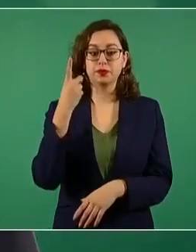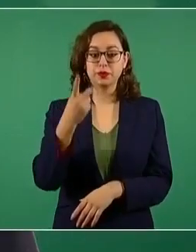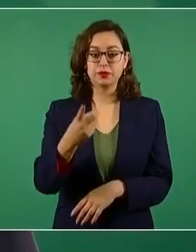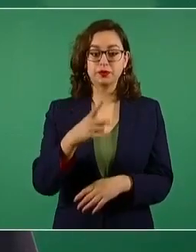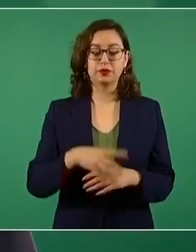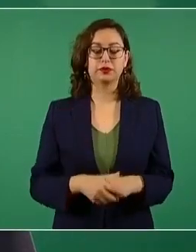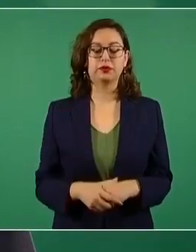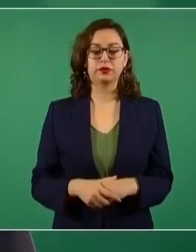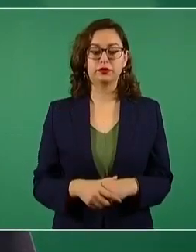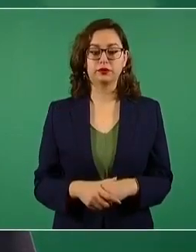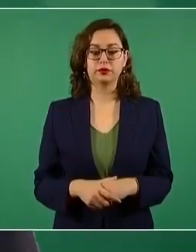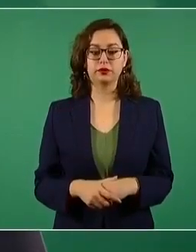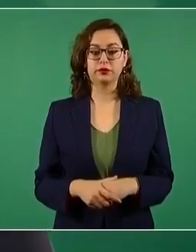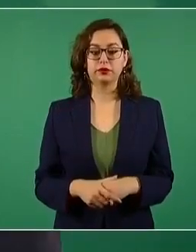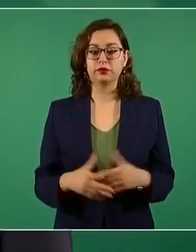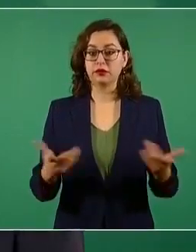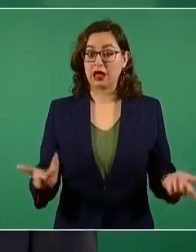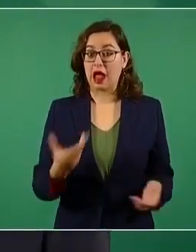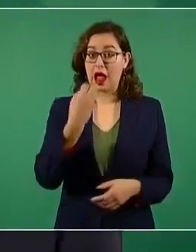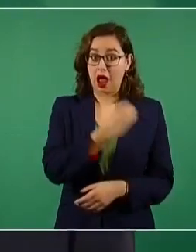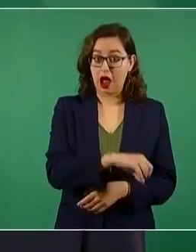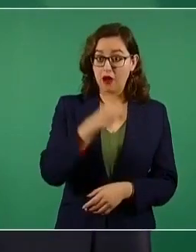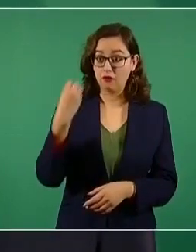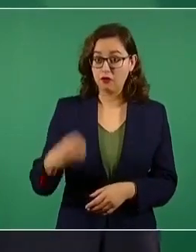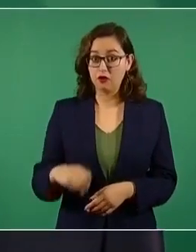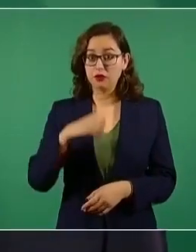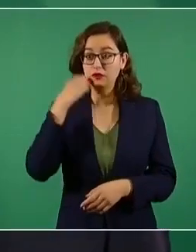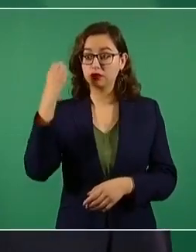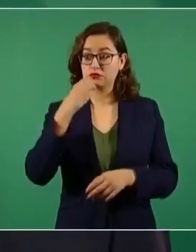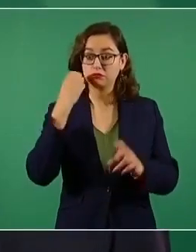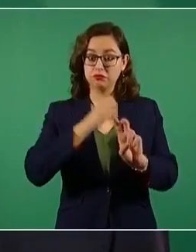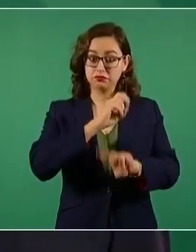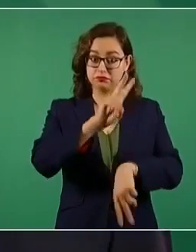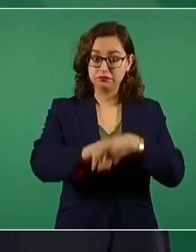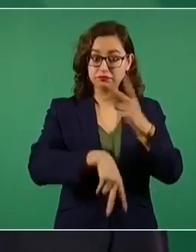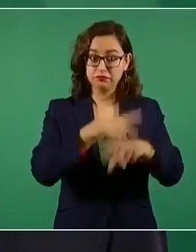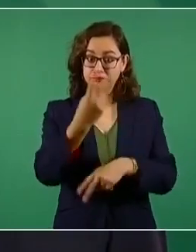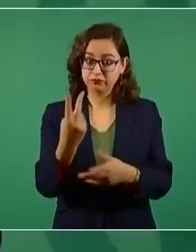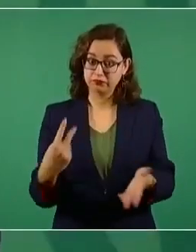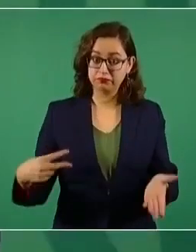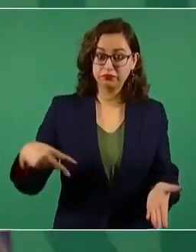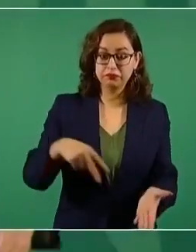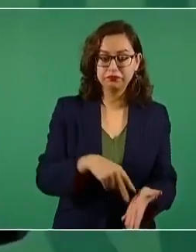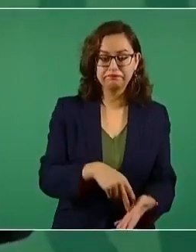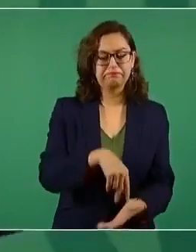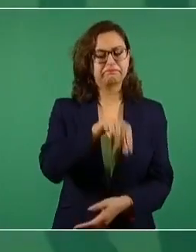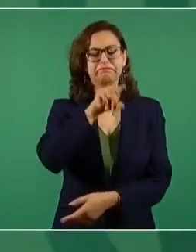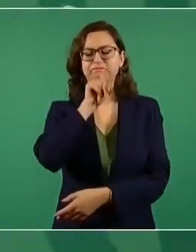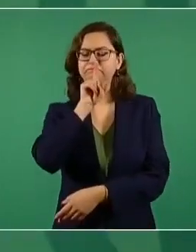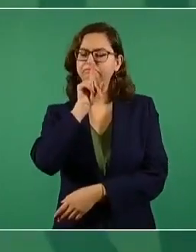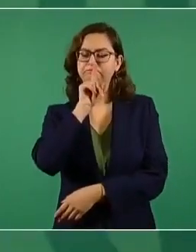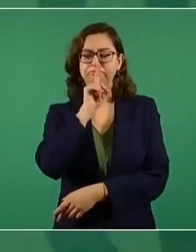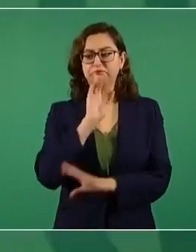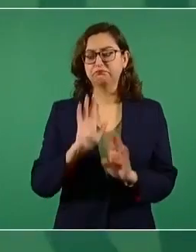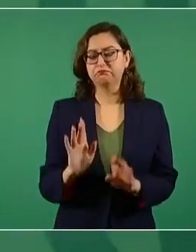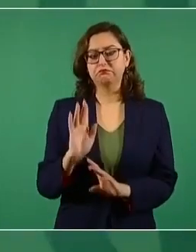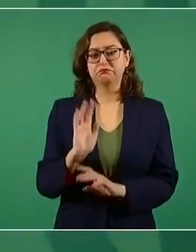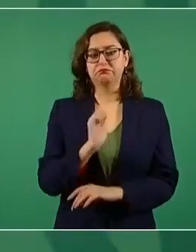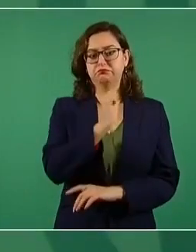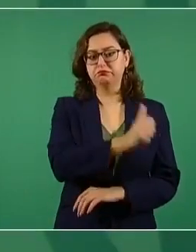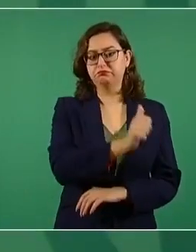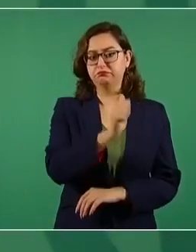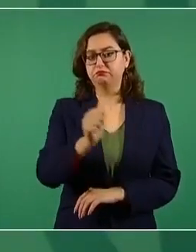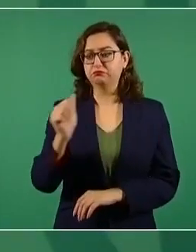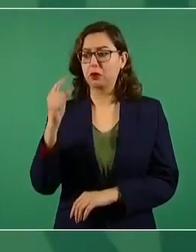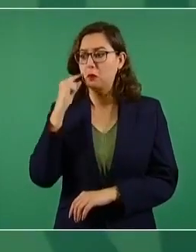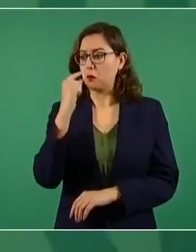obligatorio, es voluntario. Bueno, si hay maestros que